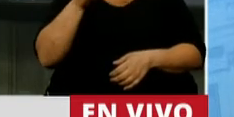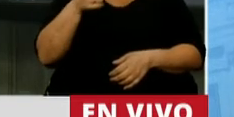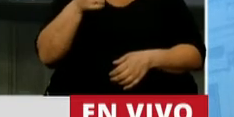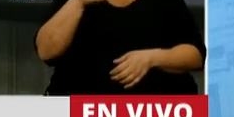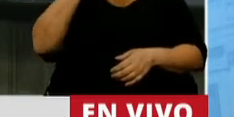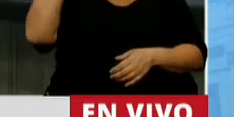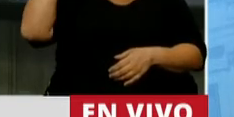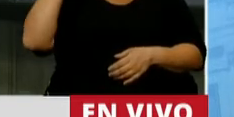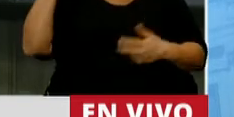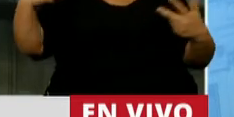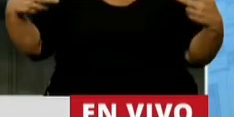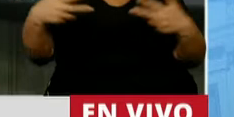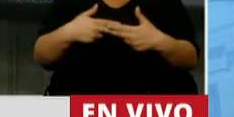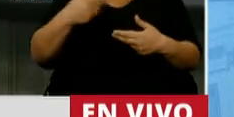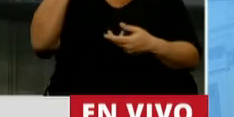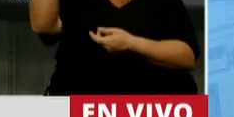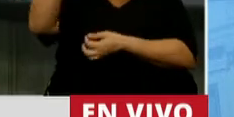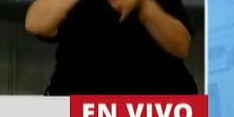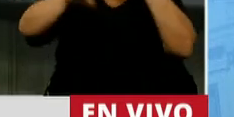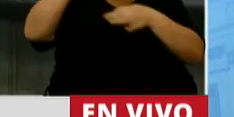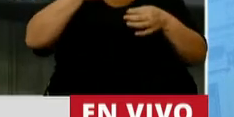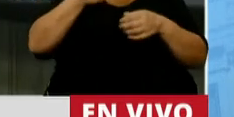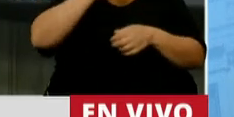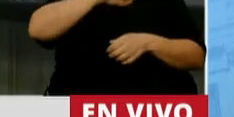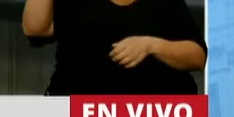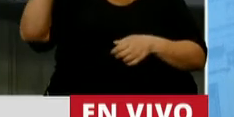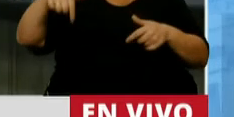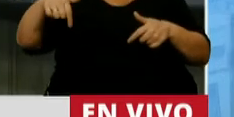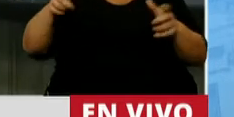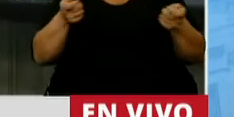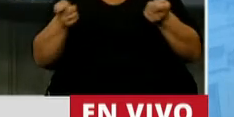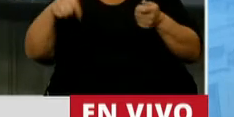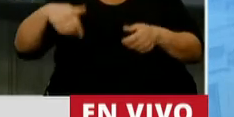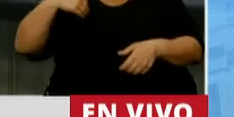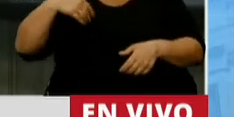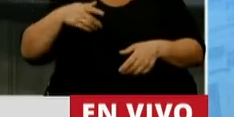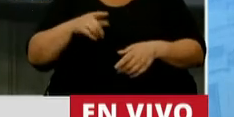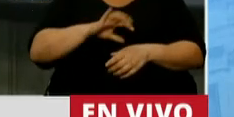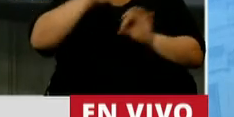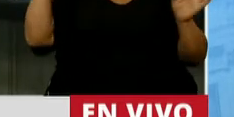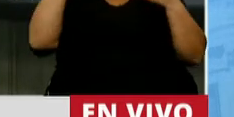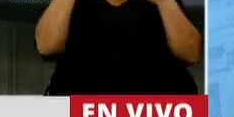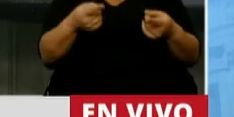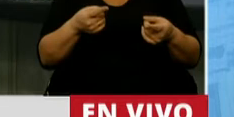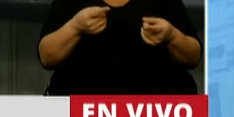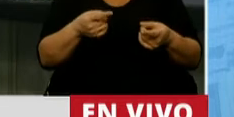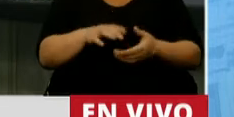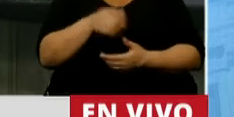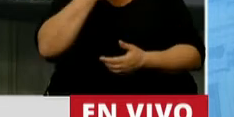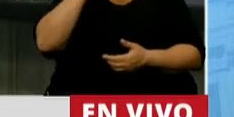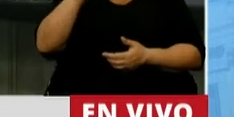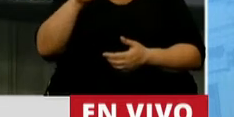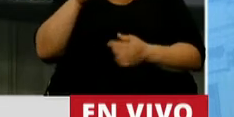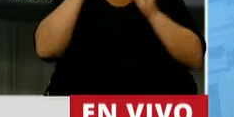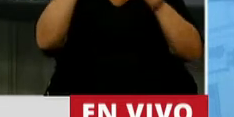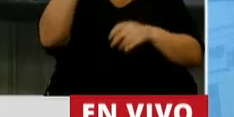han habido restricciones de oferta y demanda y la inflación está contenida en este país. Porque nadie cree que el dólar